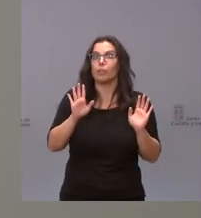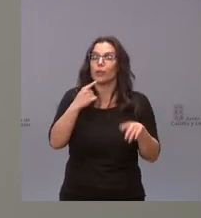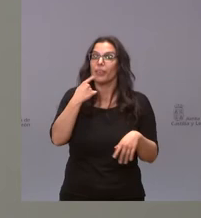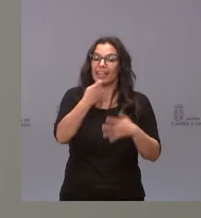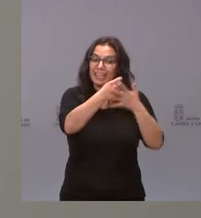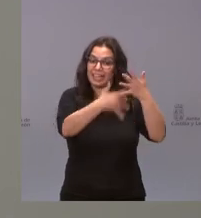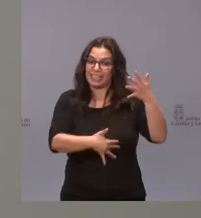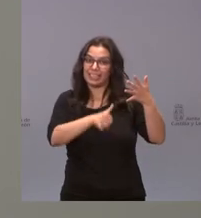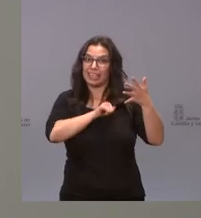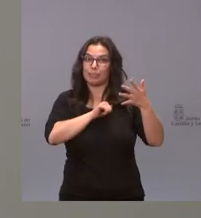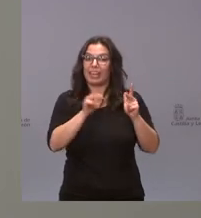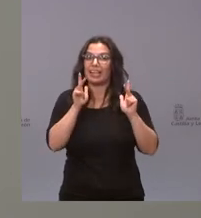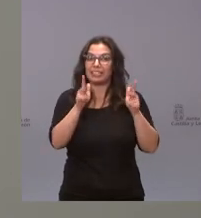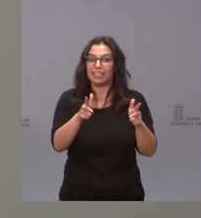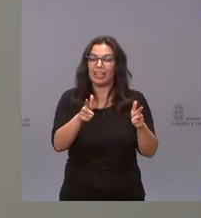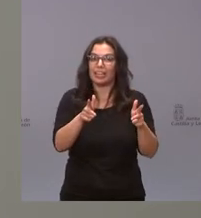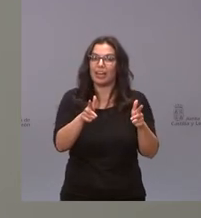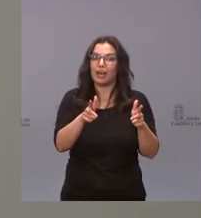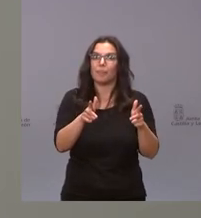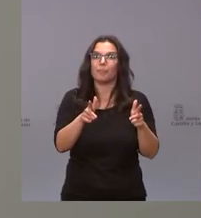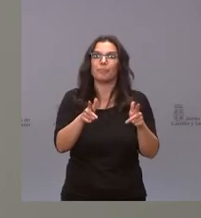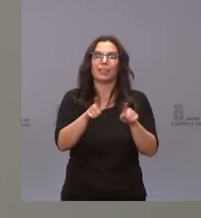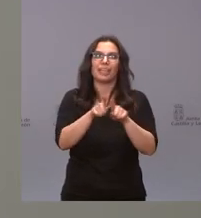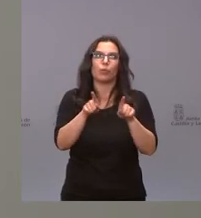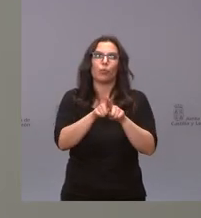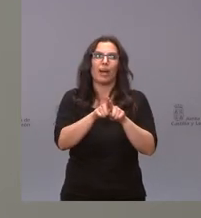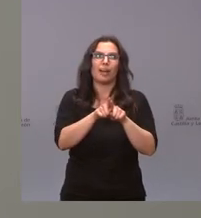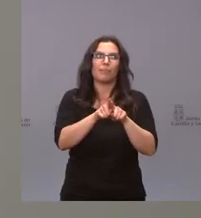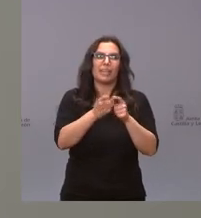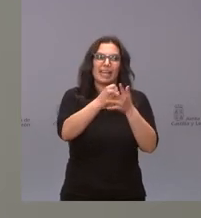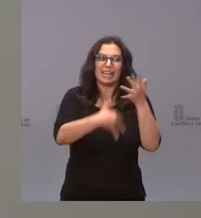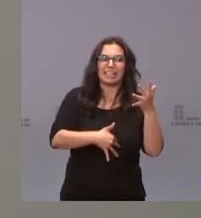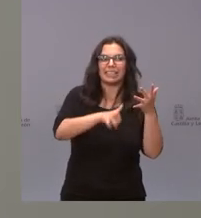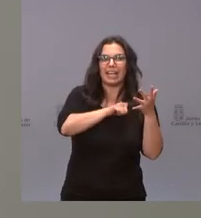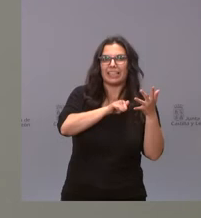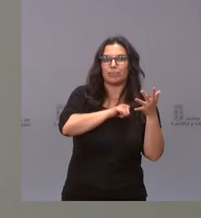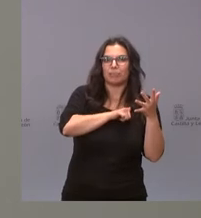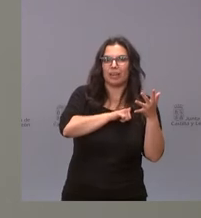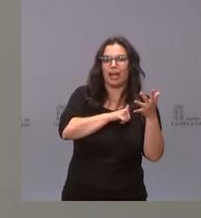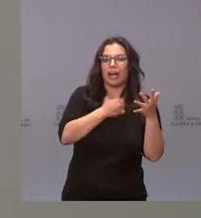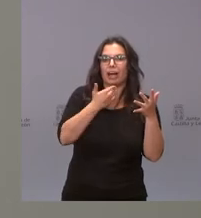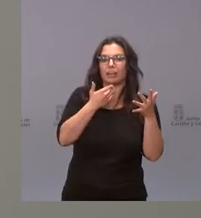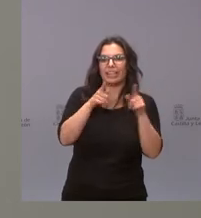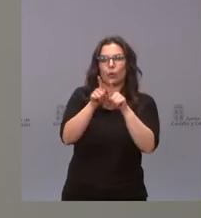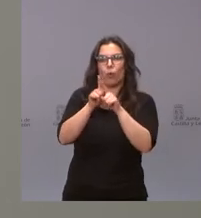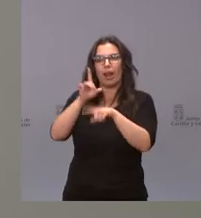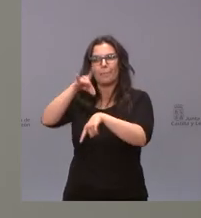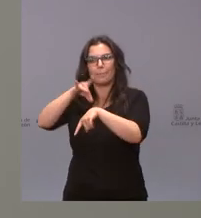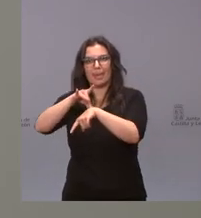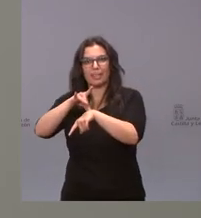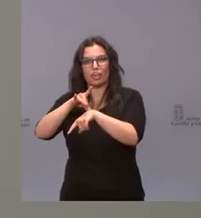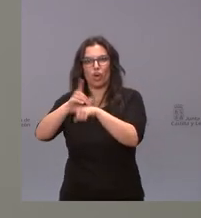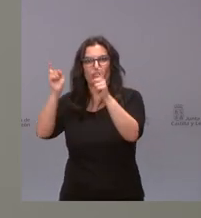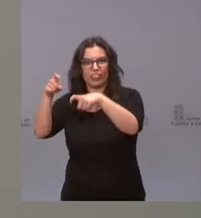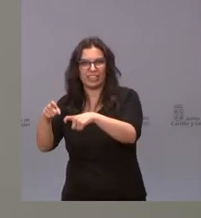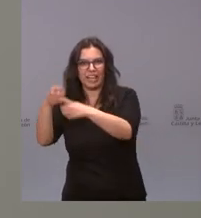la lista de espera de las residencias no es como lista de espera de una consulta médica por ejemplo en